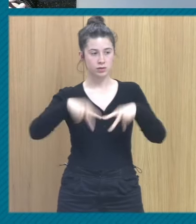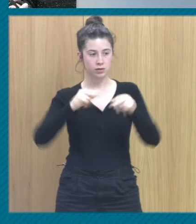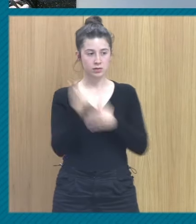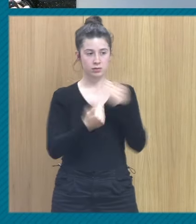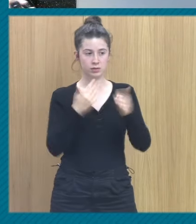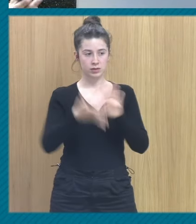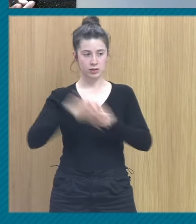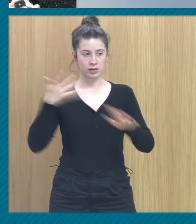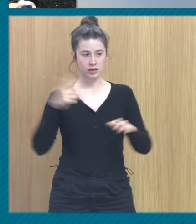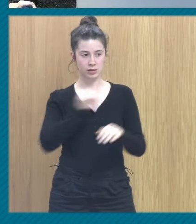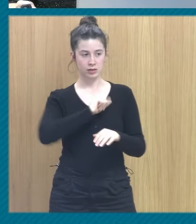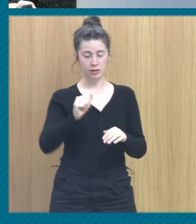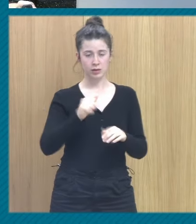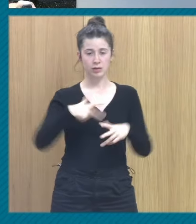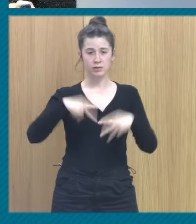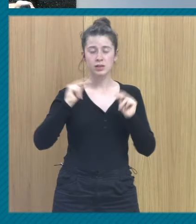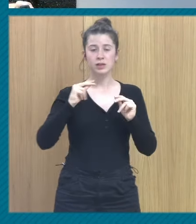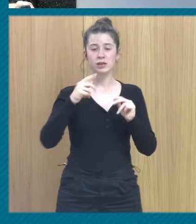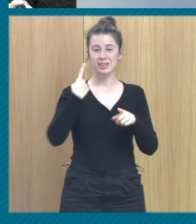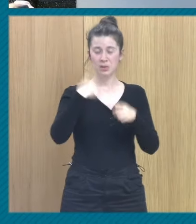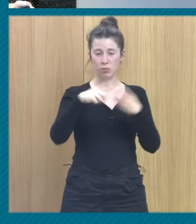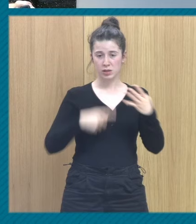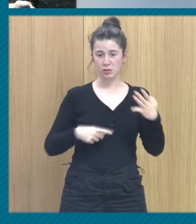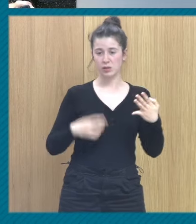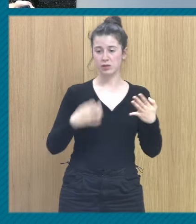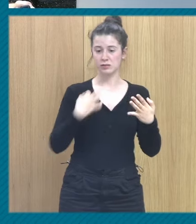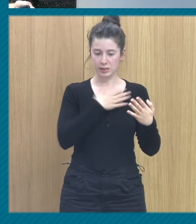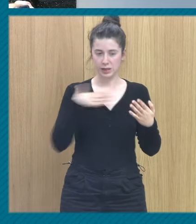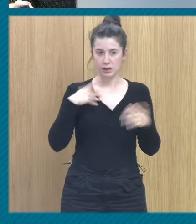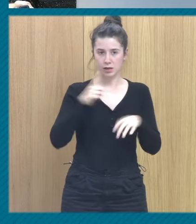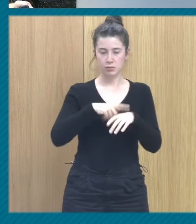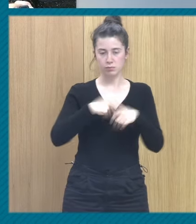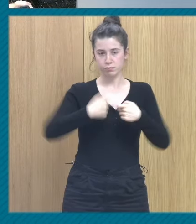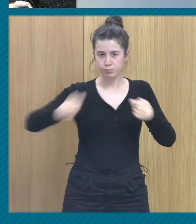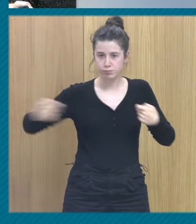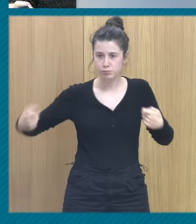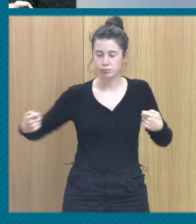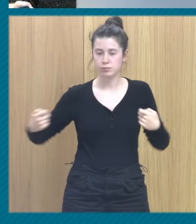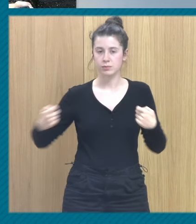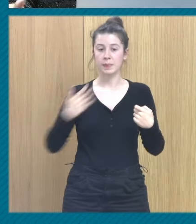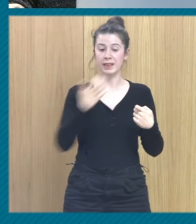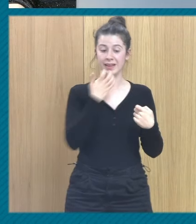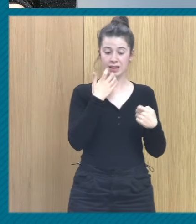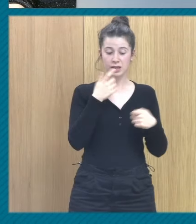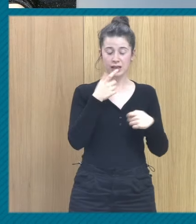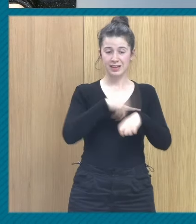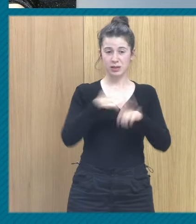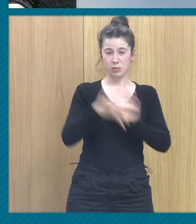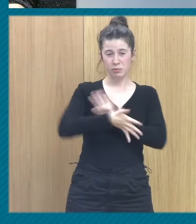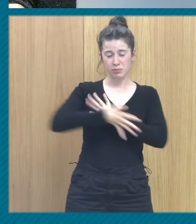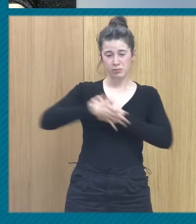sucesivamente hay muchos motivos por los cuales yo puedo querer acelerar ese proceso pero si acelero ese proceso rompo a la persona